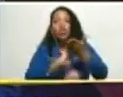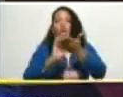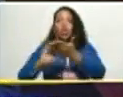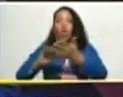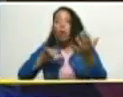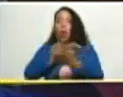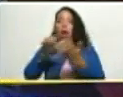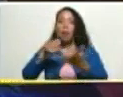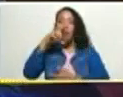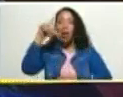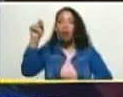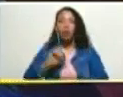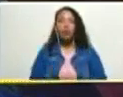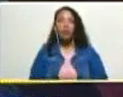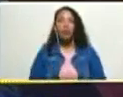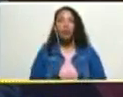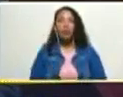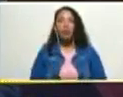problemas Nicolás